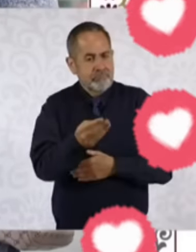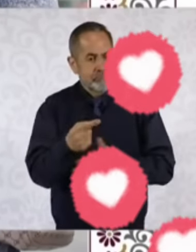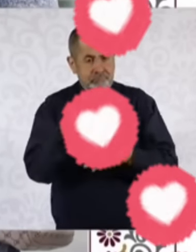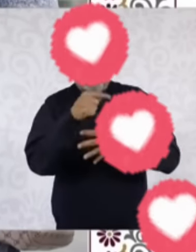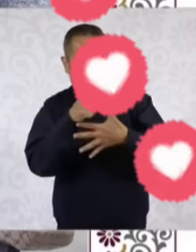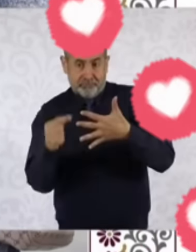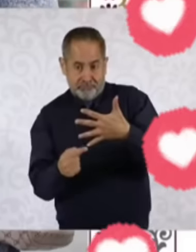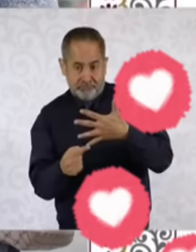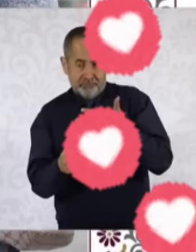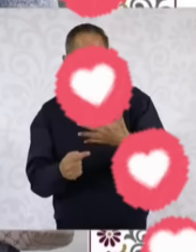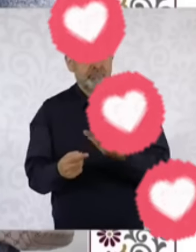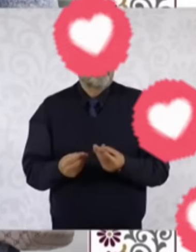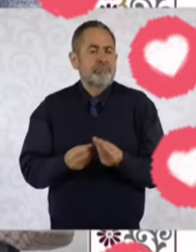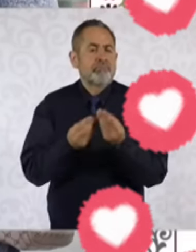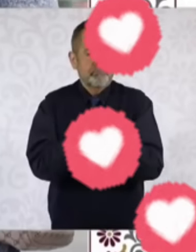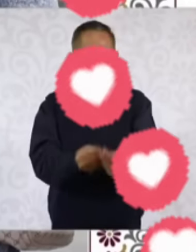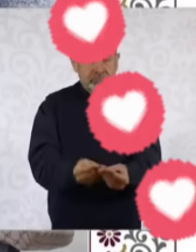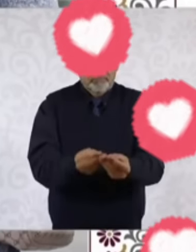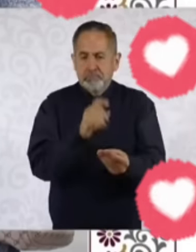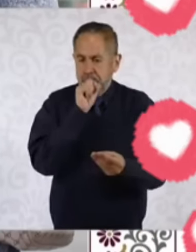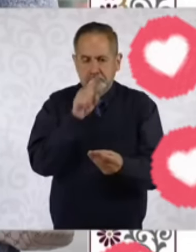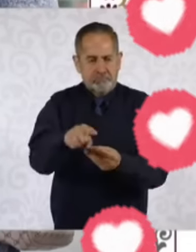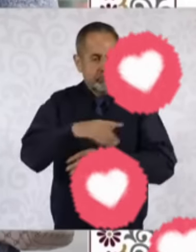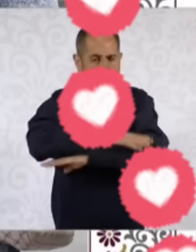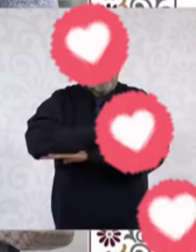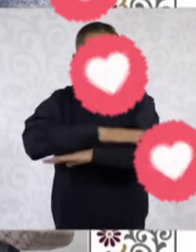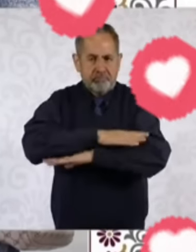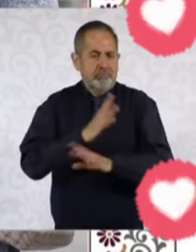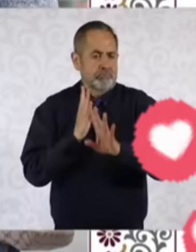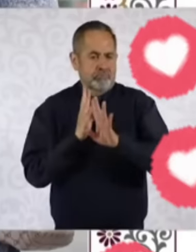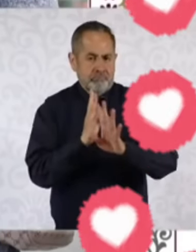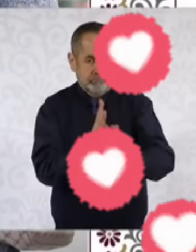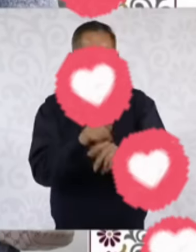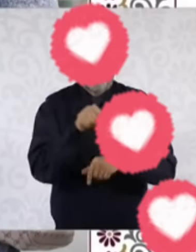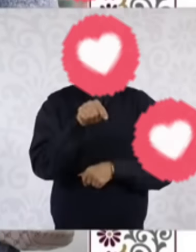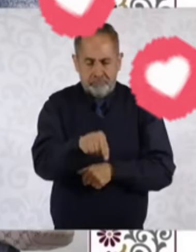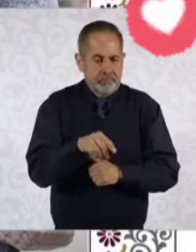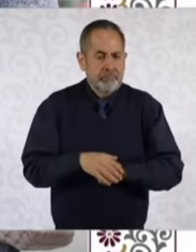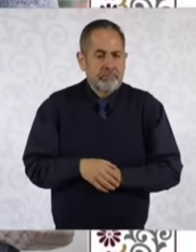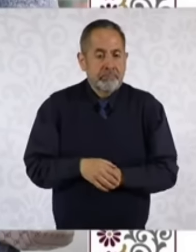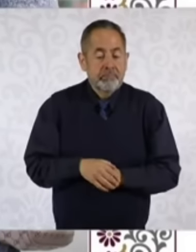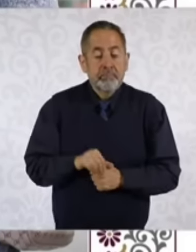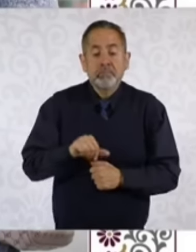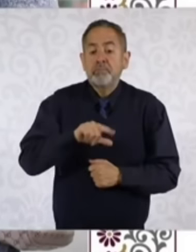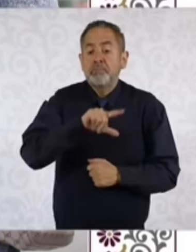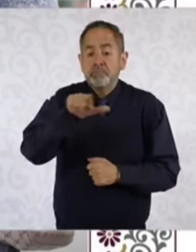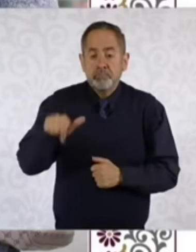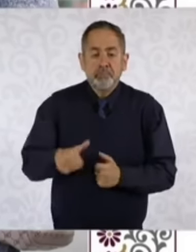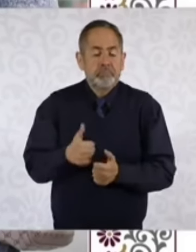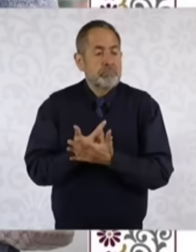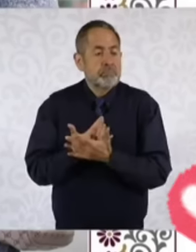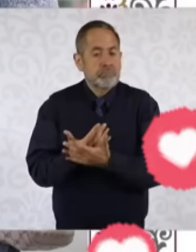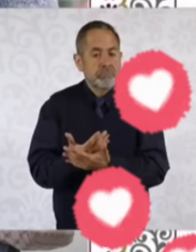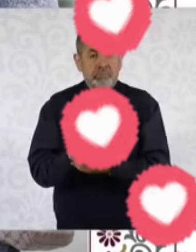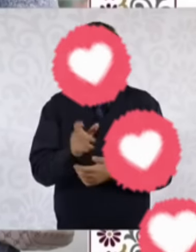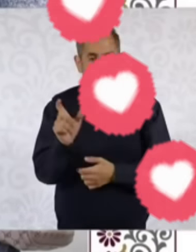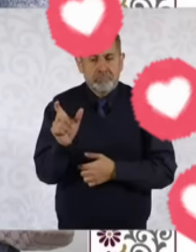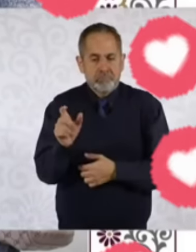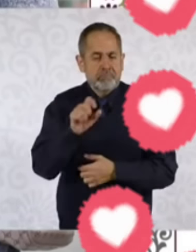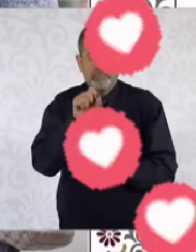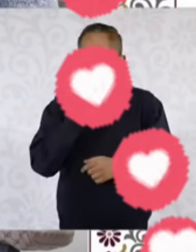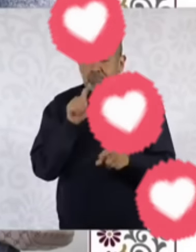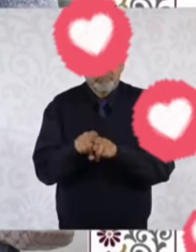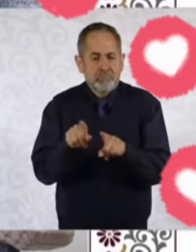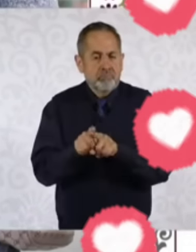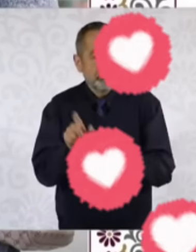documentos habrá que presentarlos en el módulo. Posteriormente, las tarjetas se van a pagar, como todos los programas,